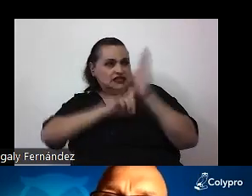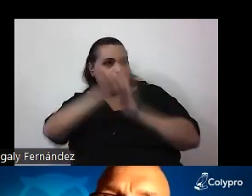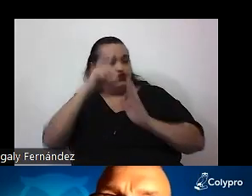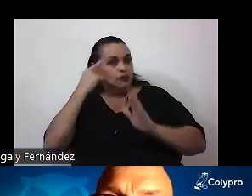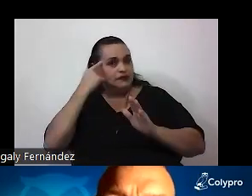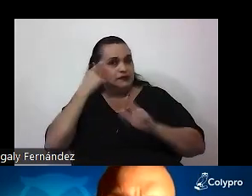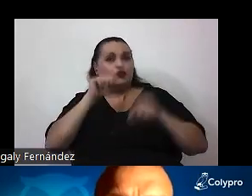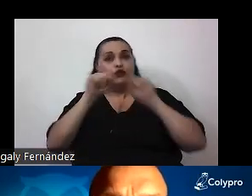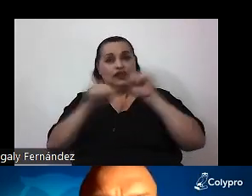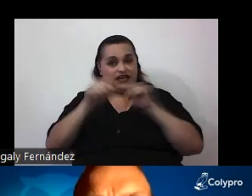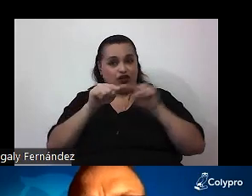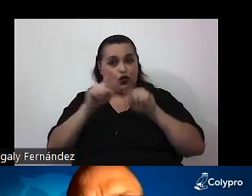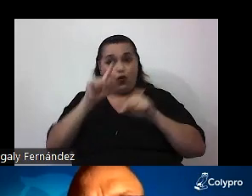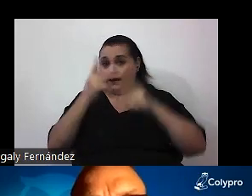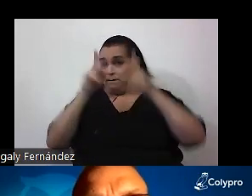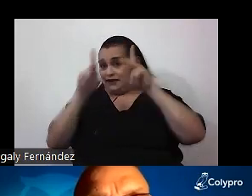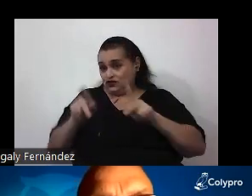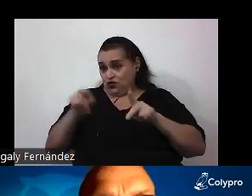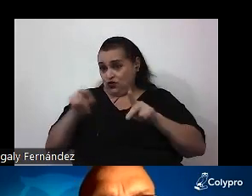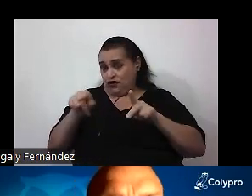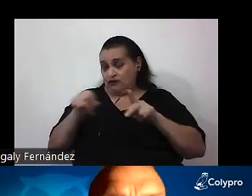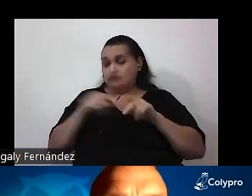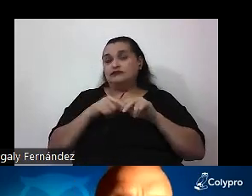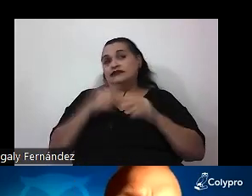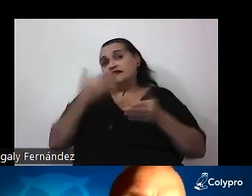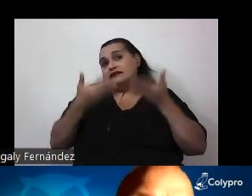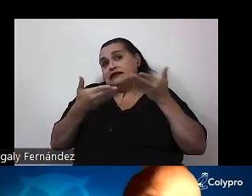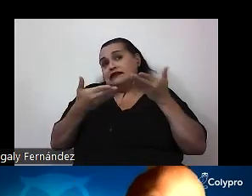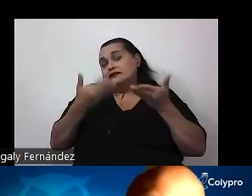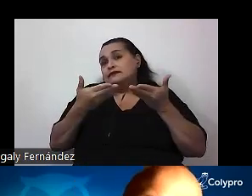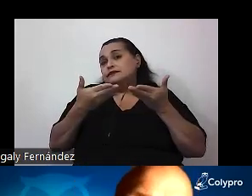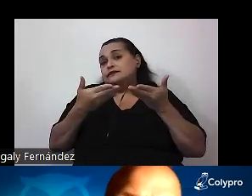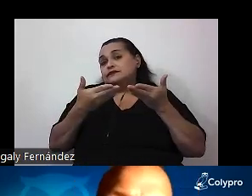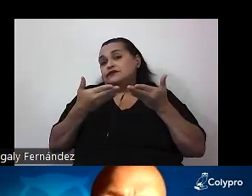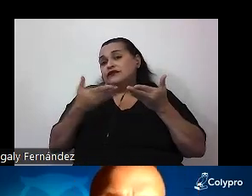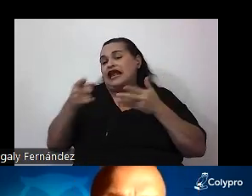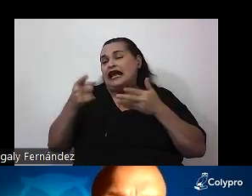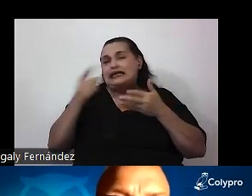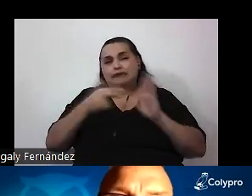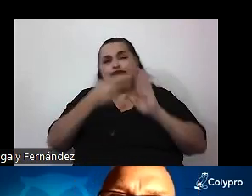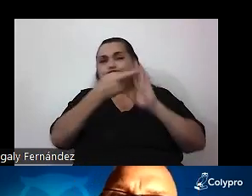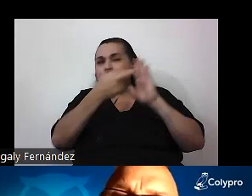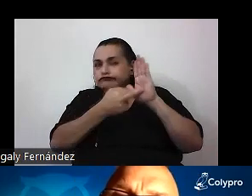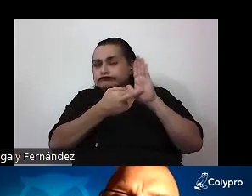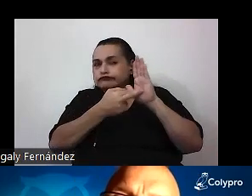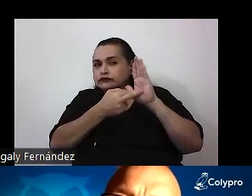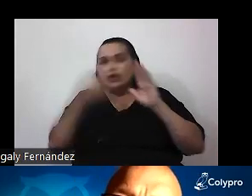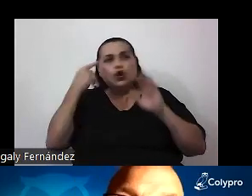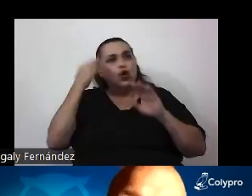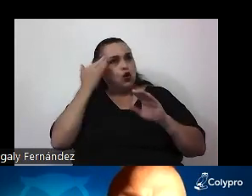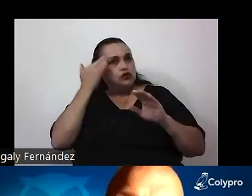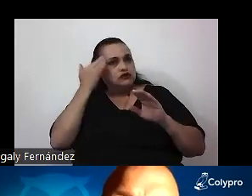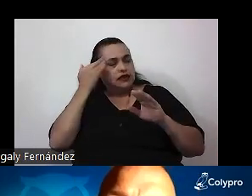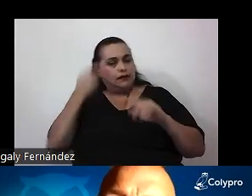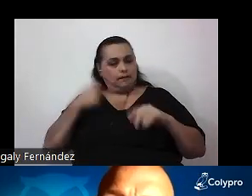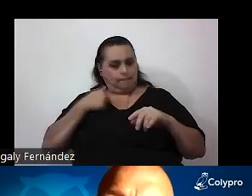sería una persona que regula conscientemente su pensamiento, que